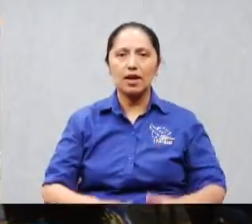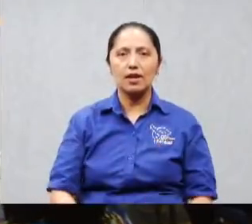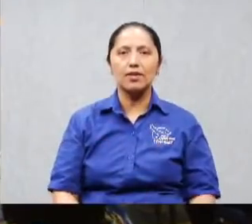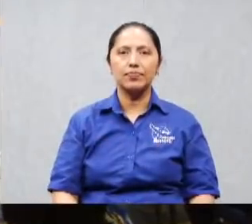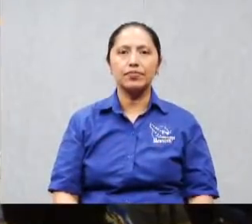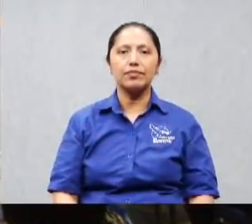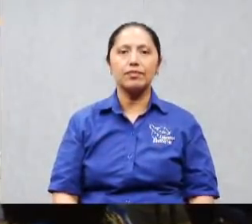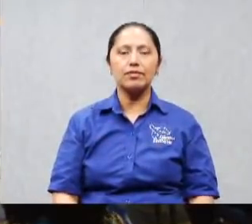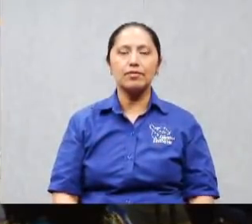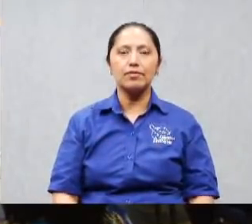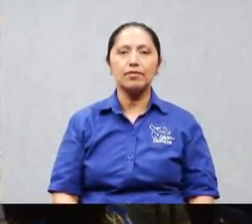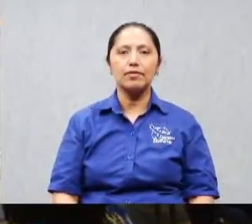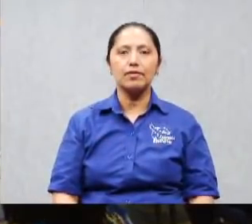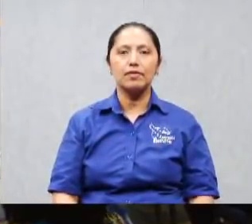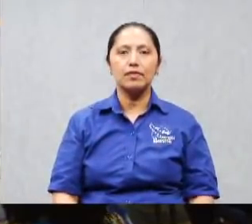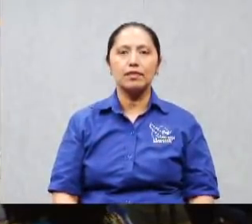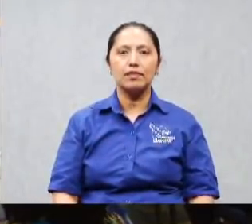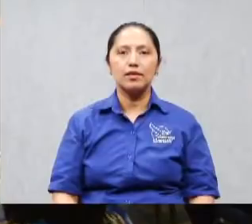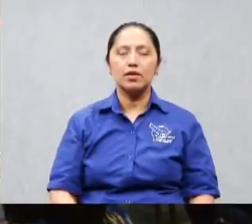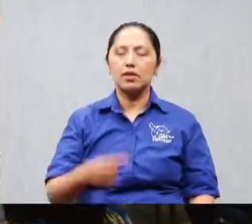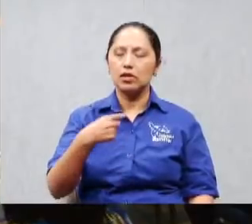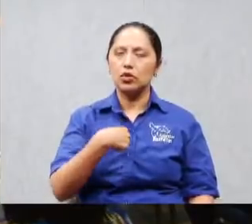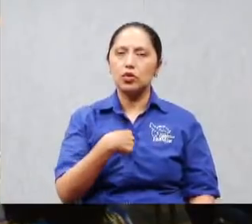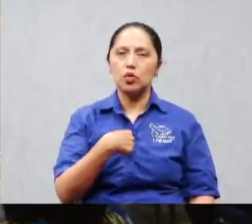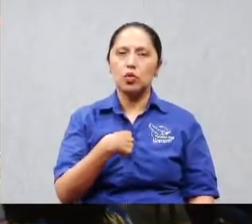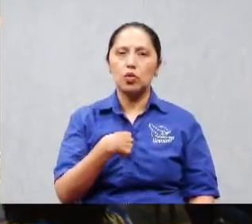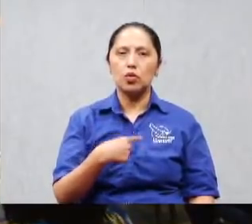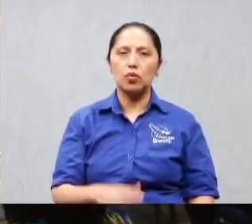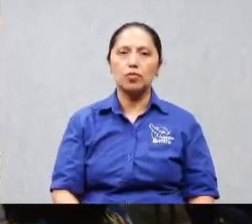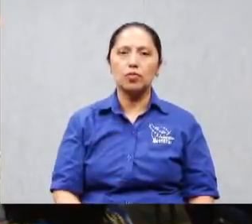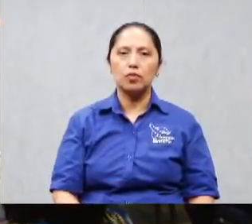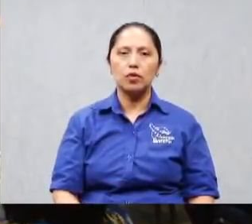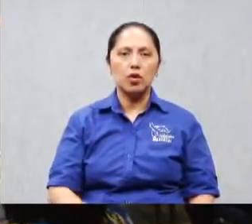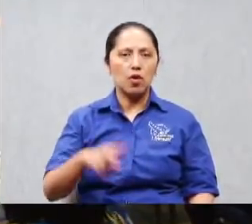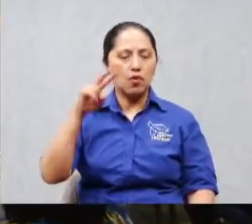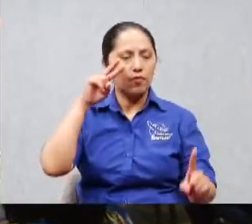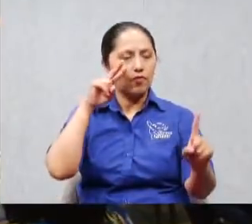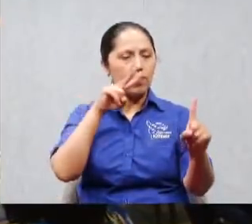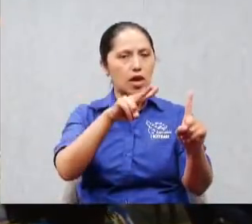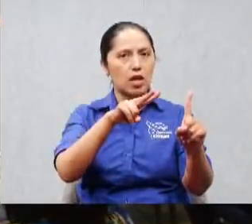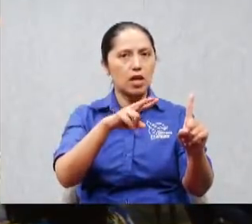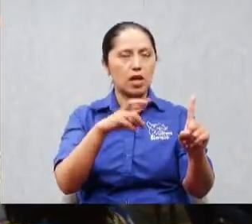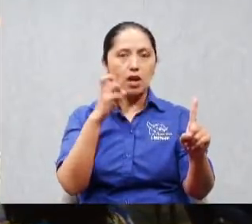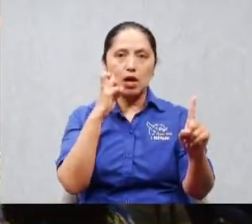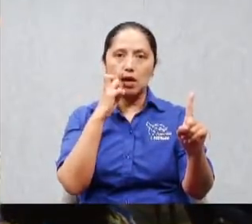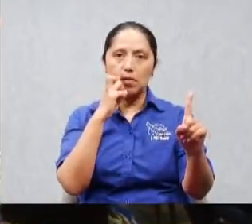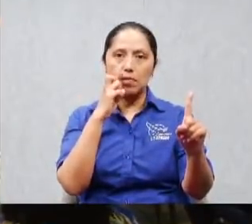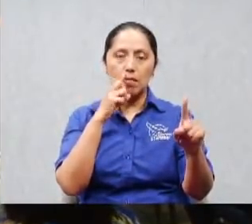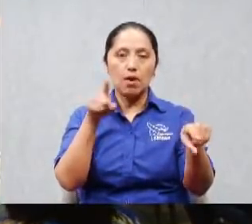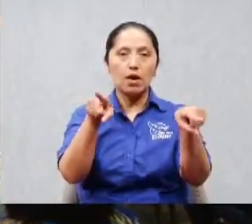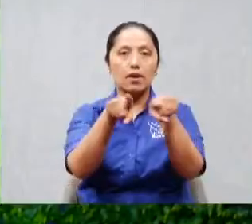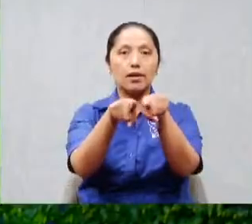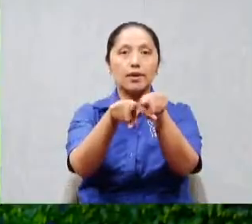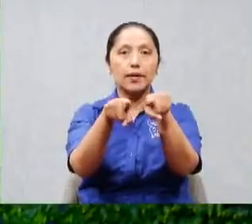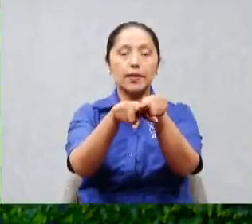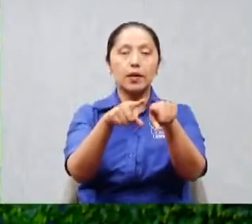tu voluntad y no la mía en esos estaba yo pero como le repito yo miraba a mi papá como un jefe nunca le dije ni jefe